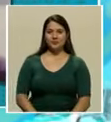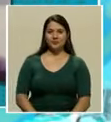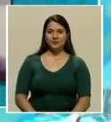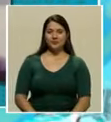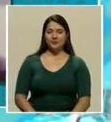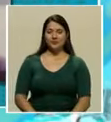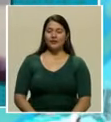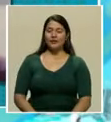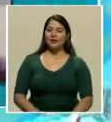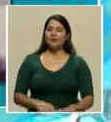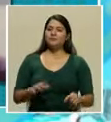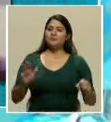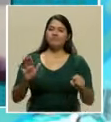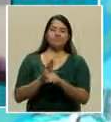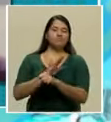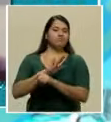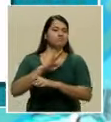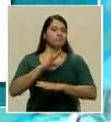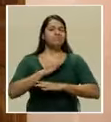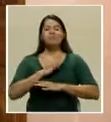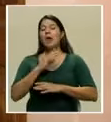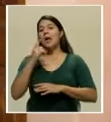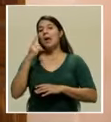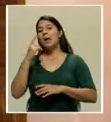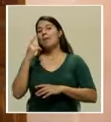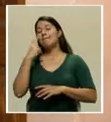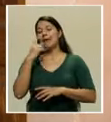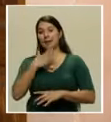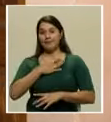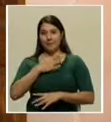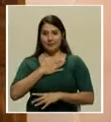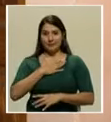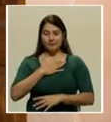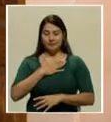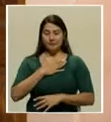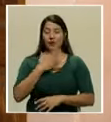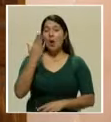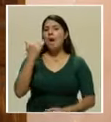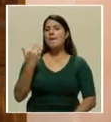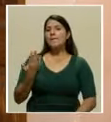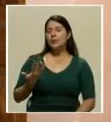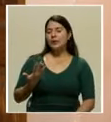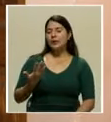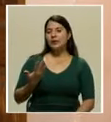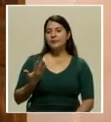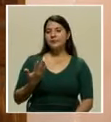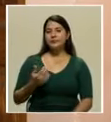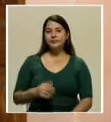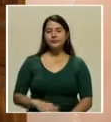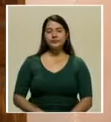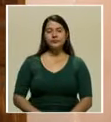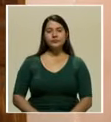Absolutamente enriquecedora para mí, porque era un